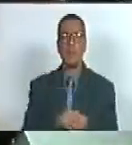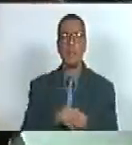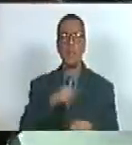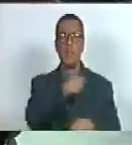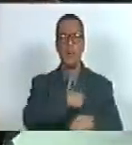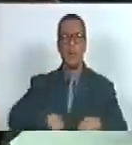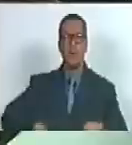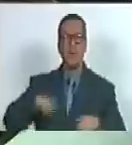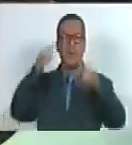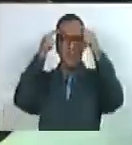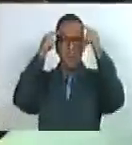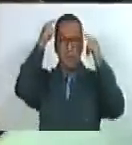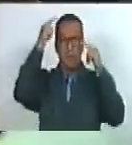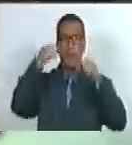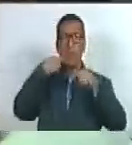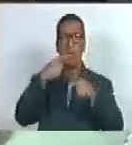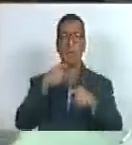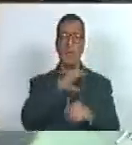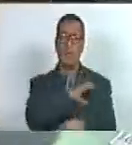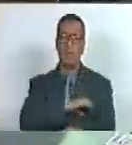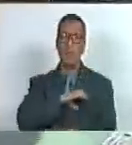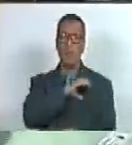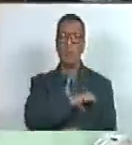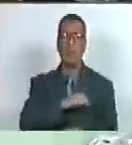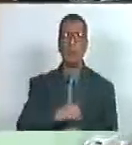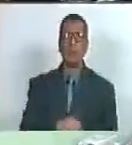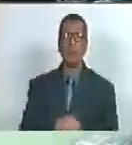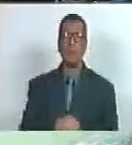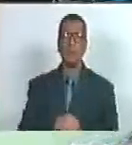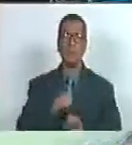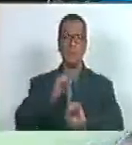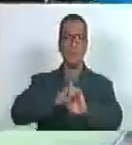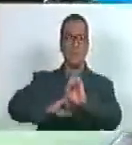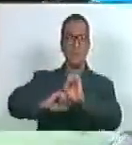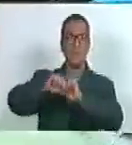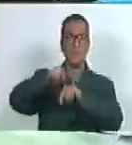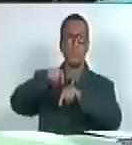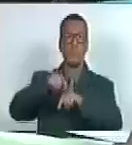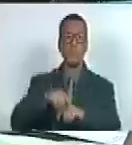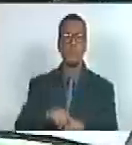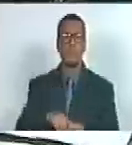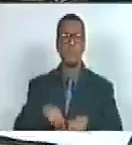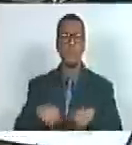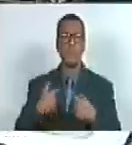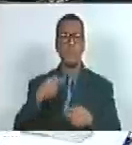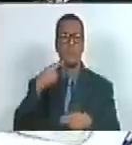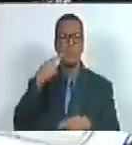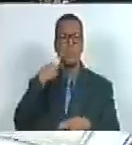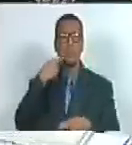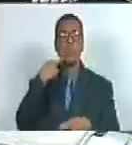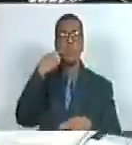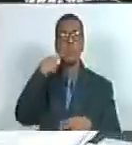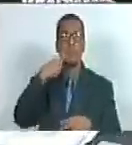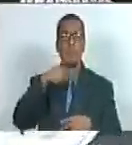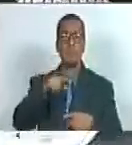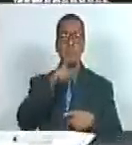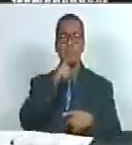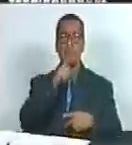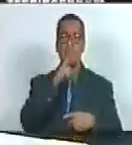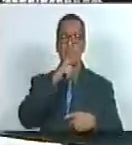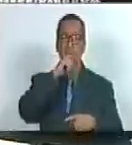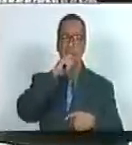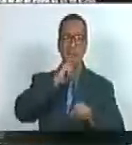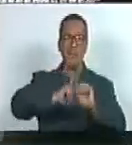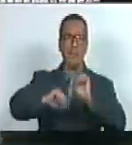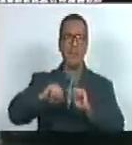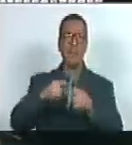presidente Chávez decretó la comisión contra el racismo la discriminación racial y otras